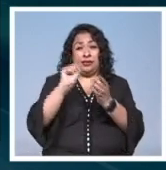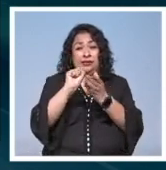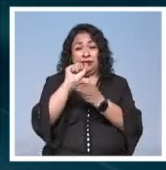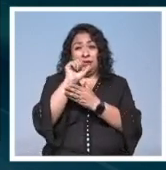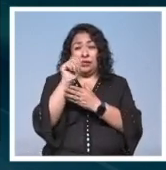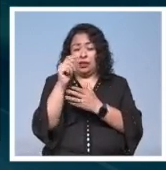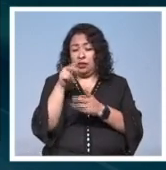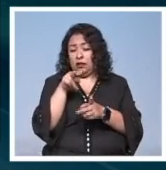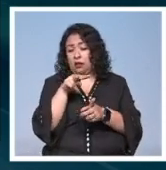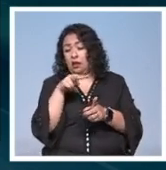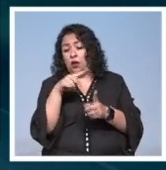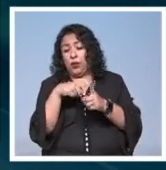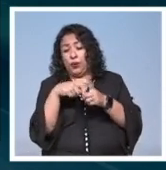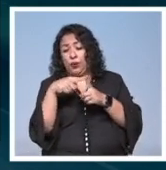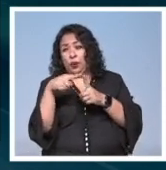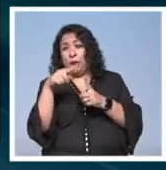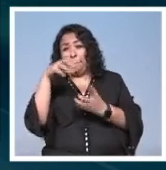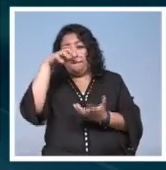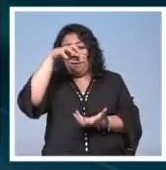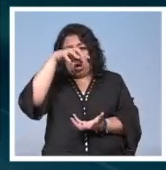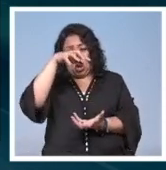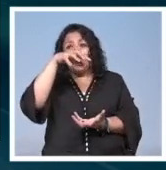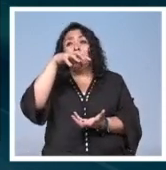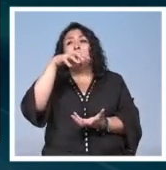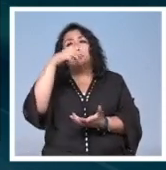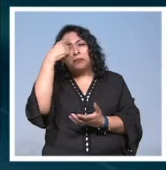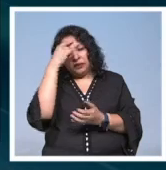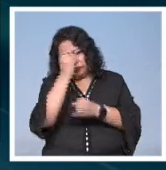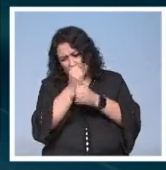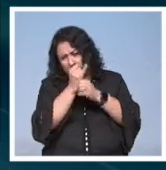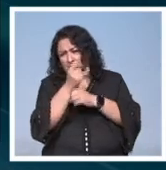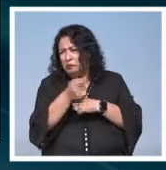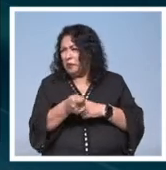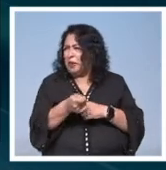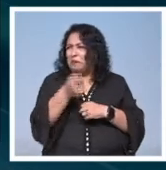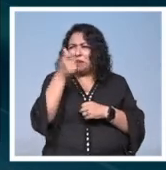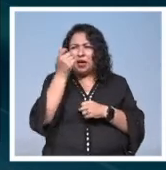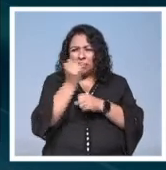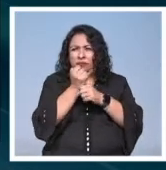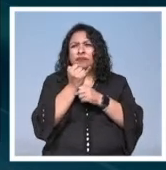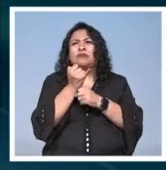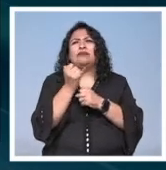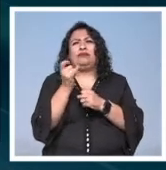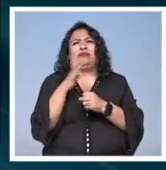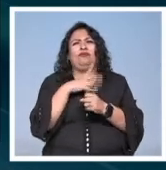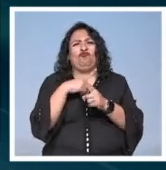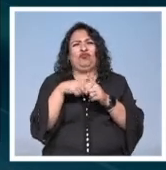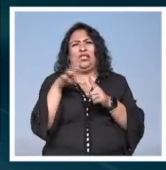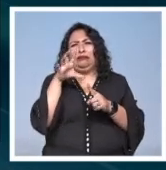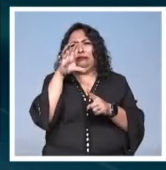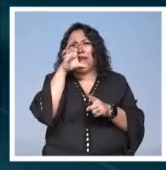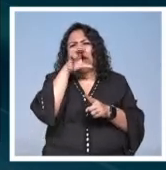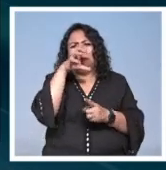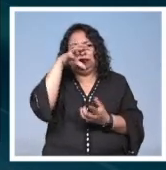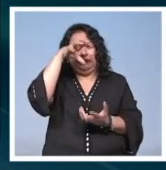observar el cambio climático en los polos diseñado para estudiar por primera vez las emisiones de calor en las dos regiones más frías y